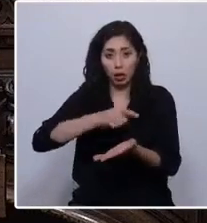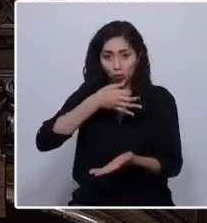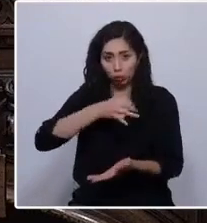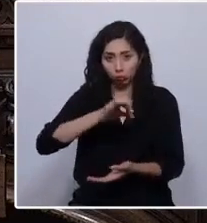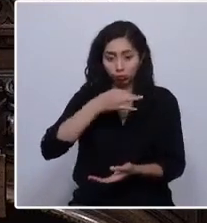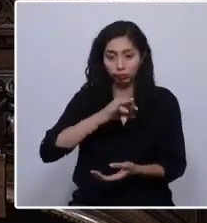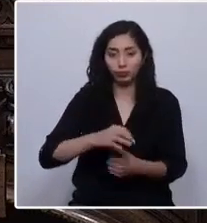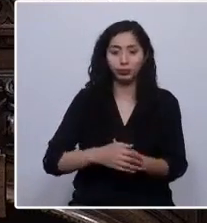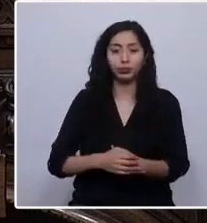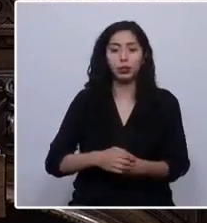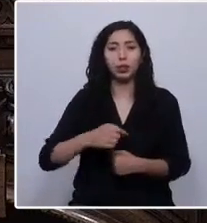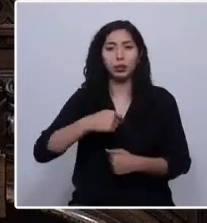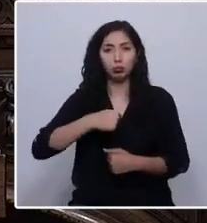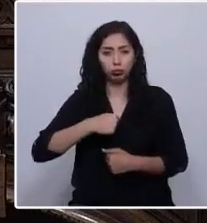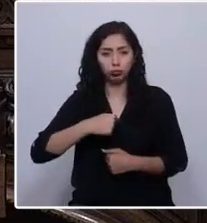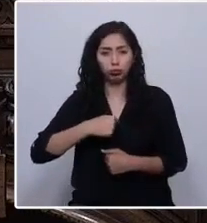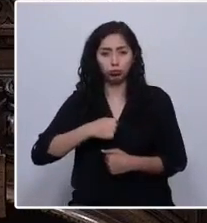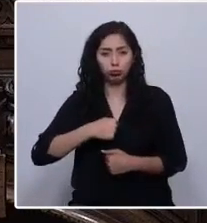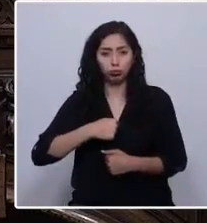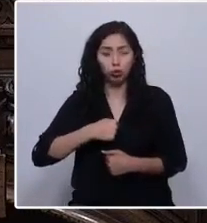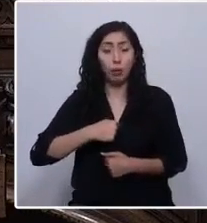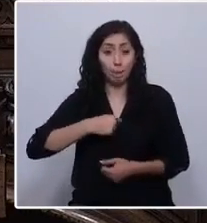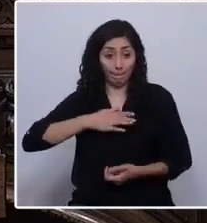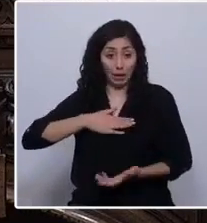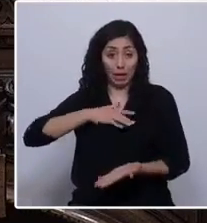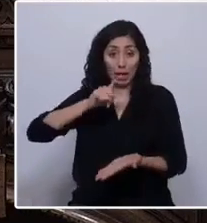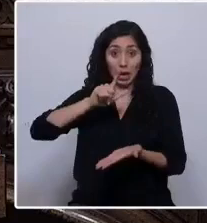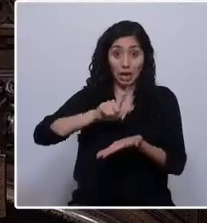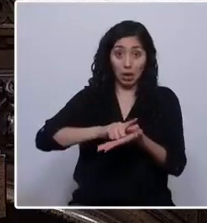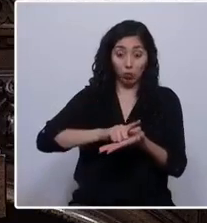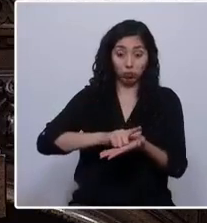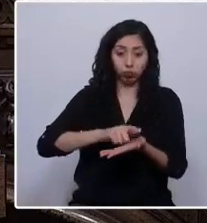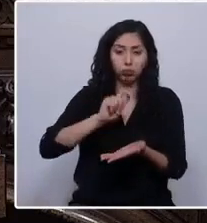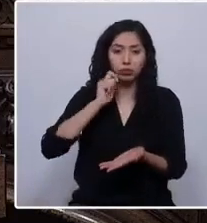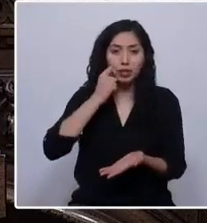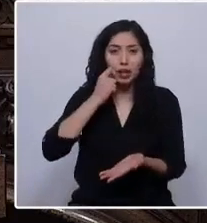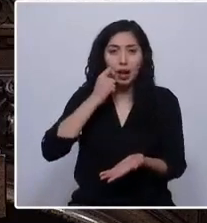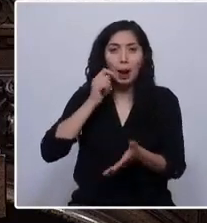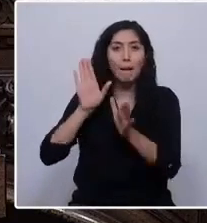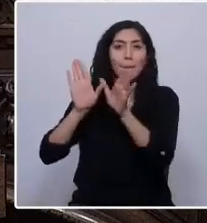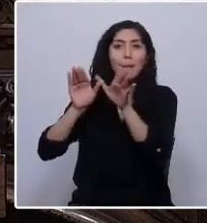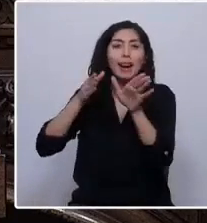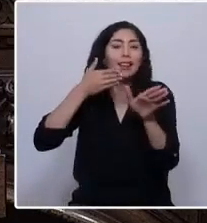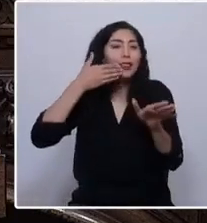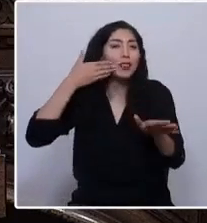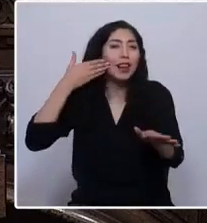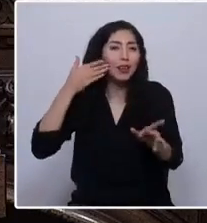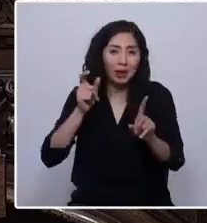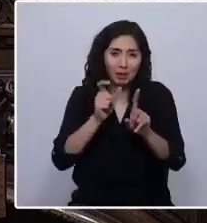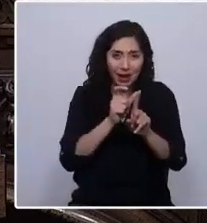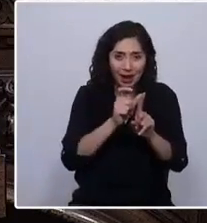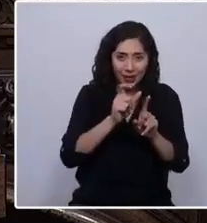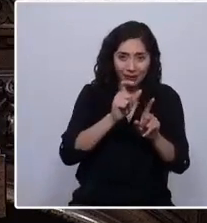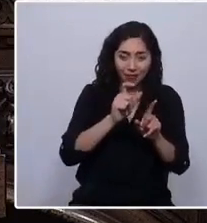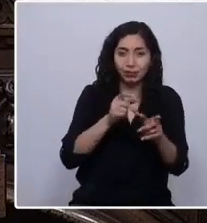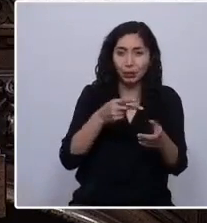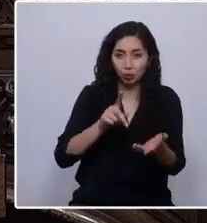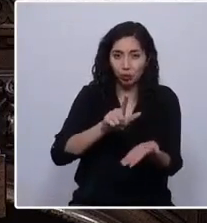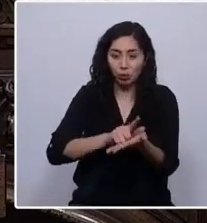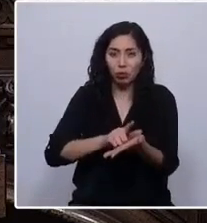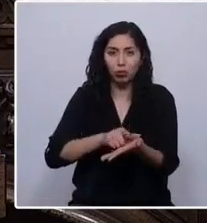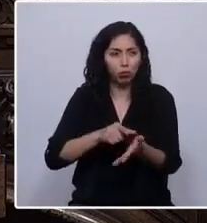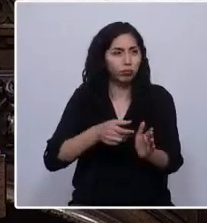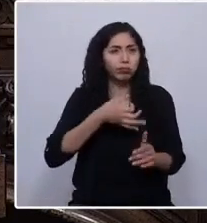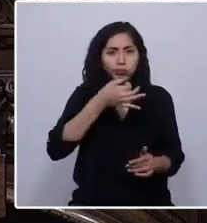Soy Saragüita, que en mi lengua materna significa pajarito blanco, y les vengo a relatar la destrucción de mi cultura.